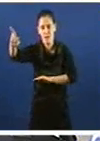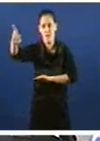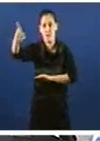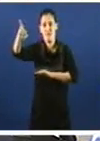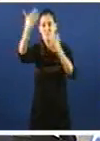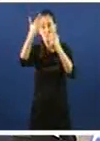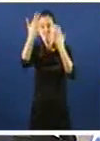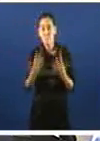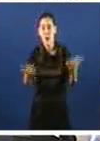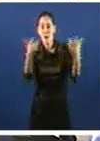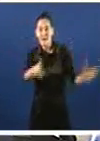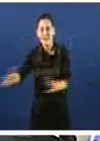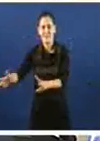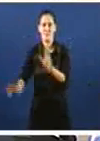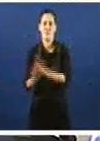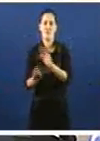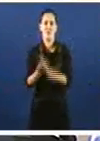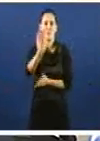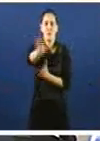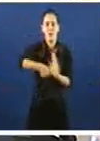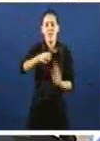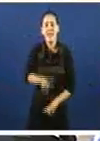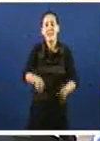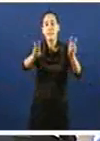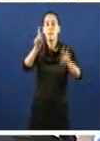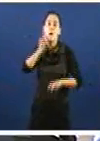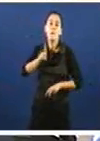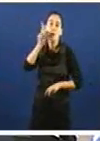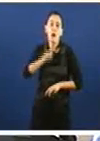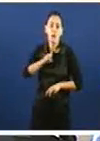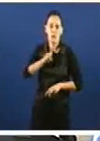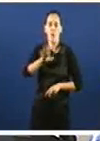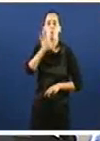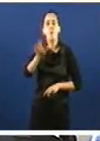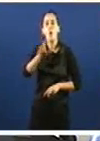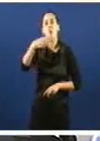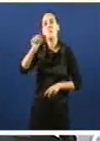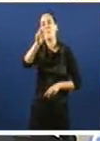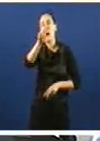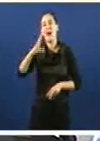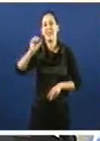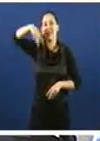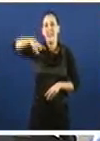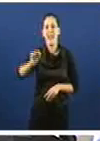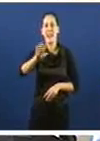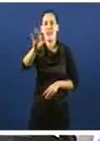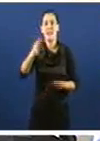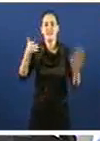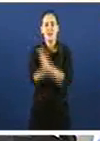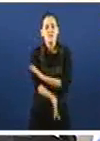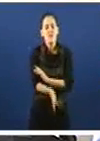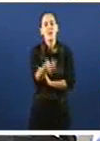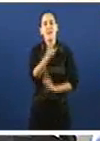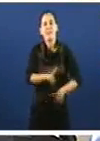estar baleiras. O escándalo da corrupción, o que lle presta o apelido Bárcenas, supón estoupar o saco da miseria política